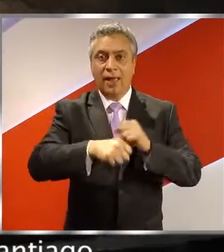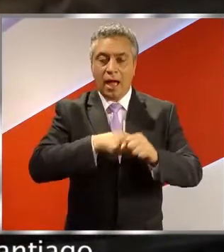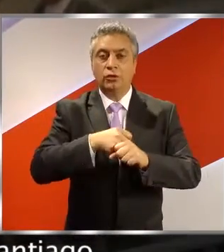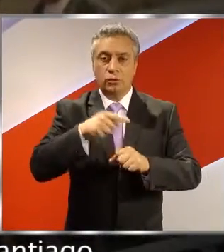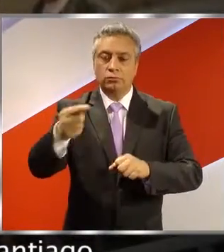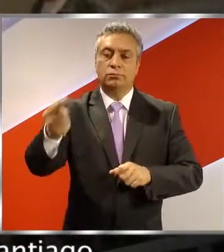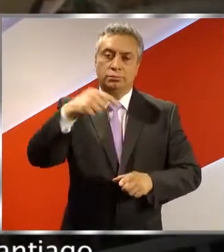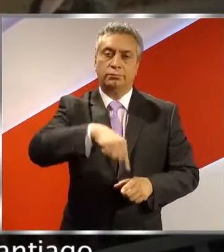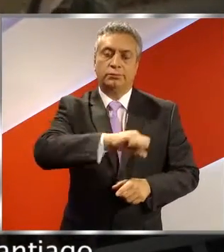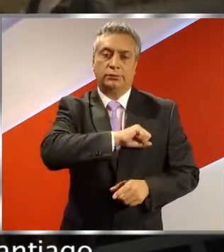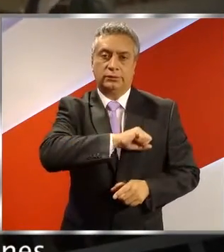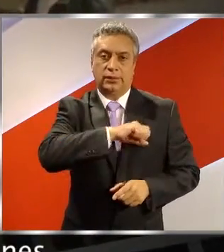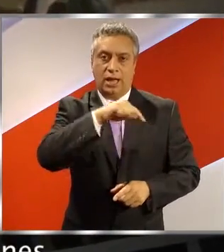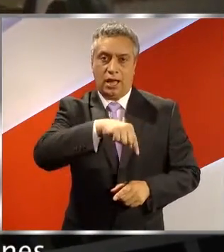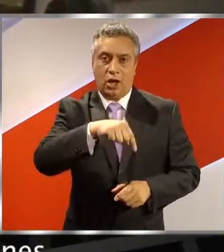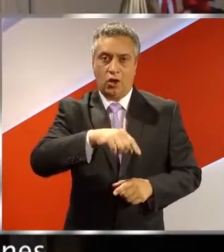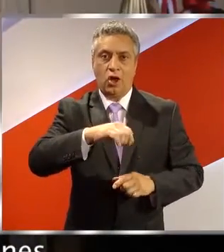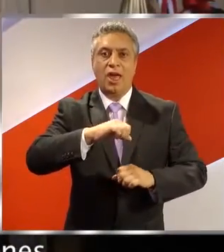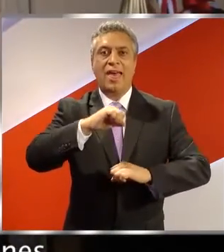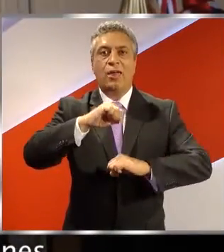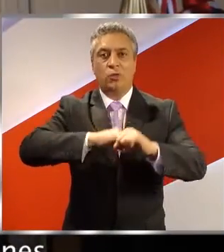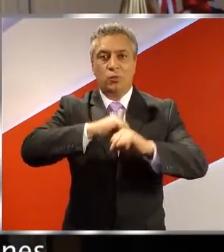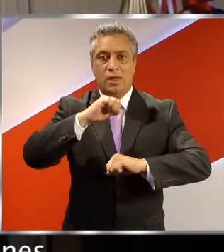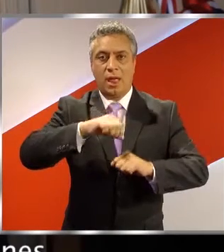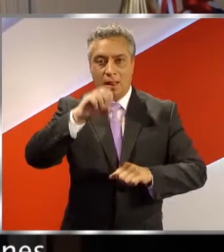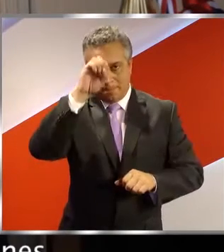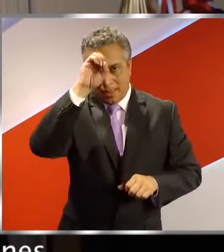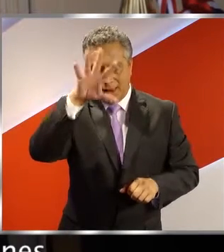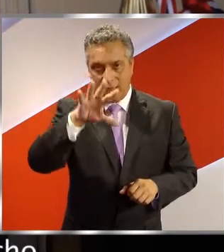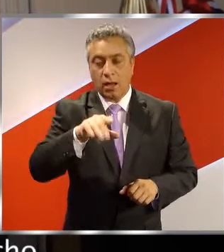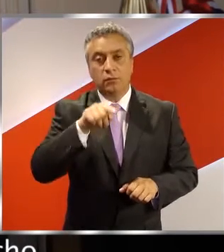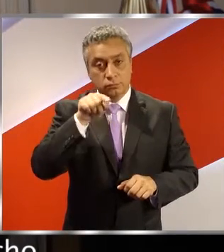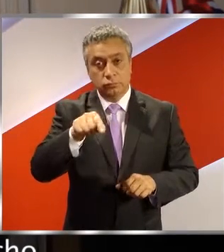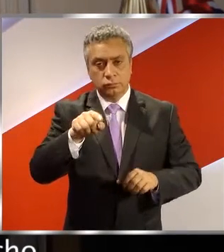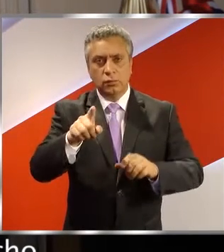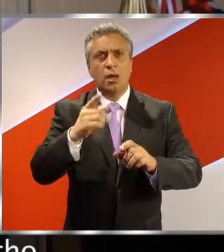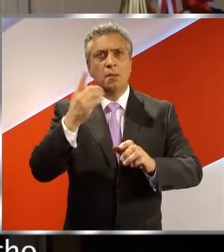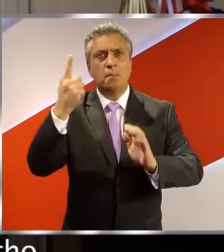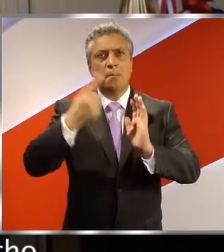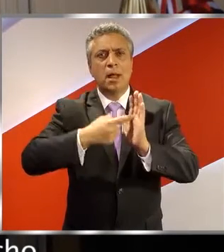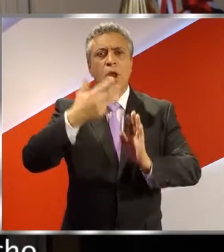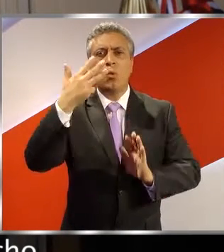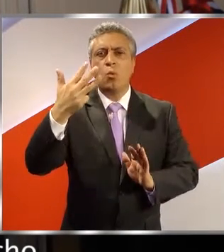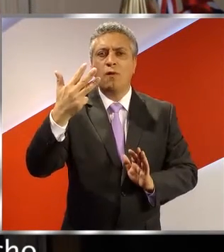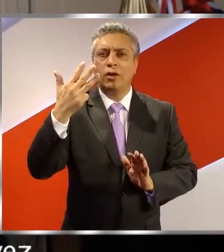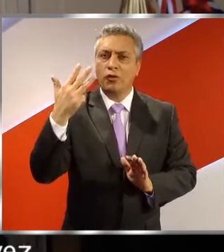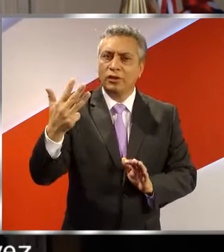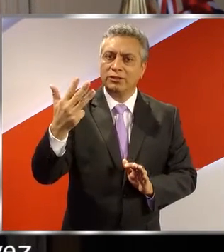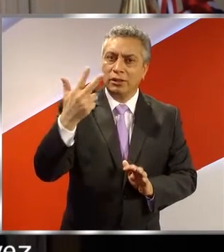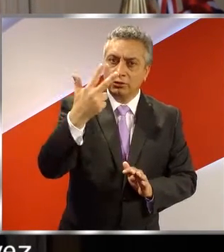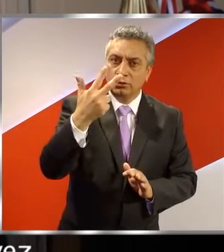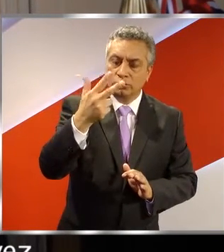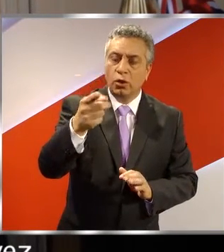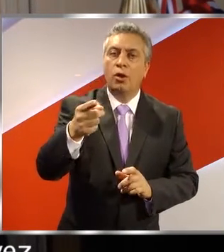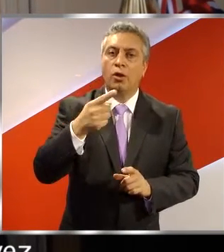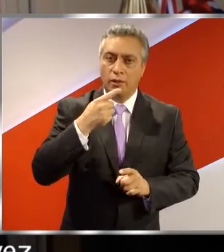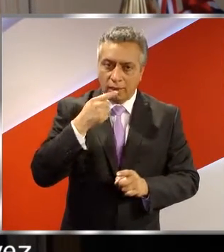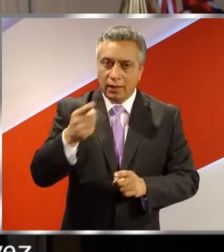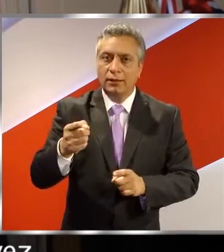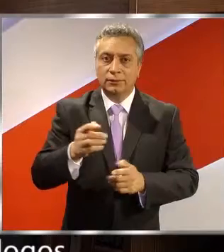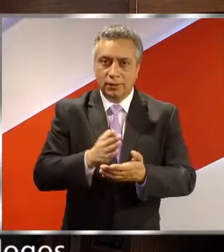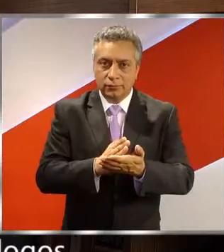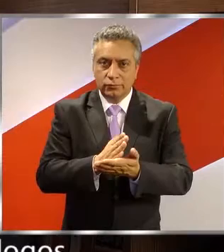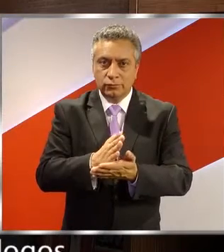minera aquí en Santiago. Estando en esas funciones, en el año 98 aparece por primera vez